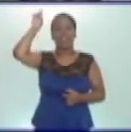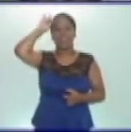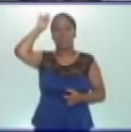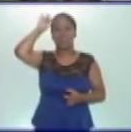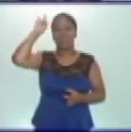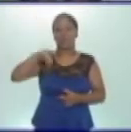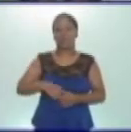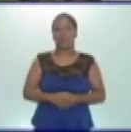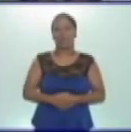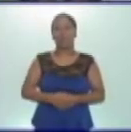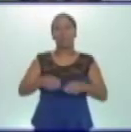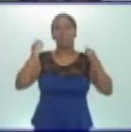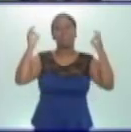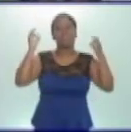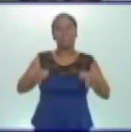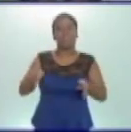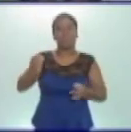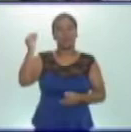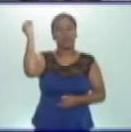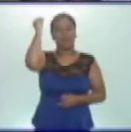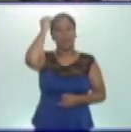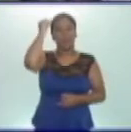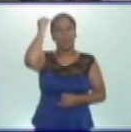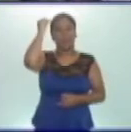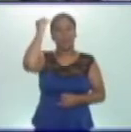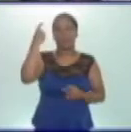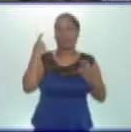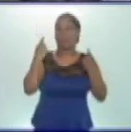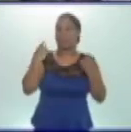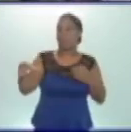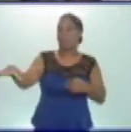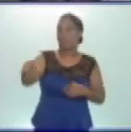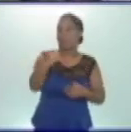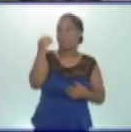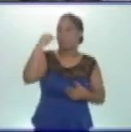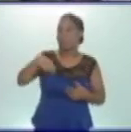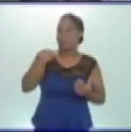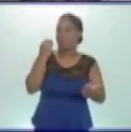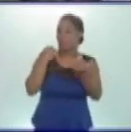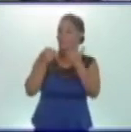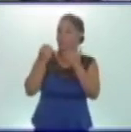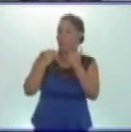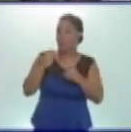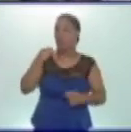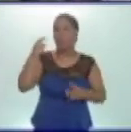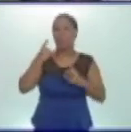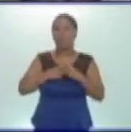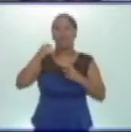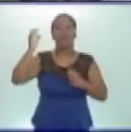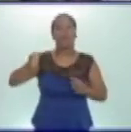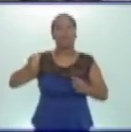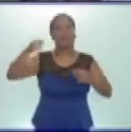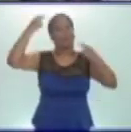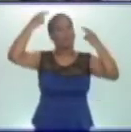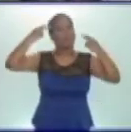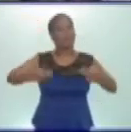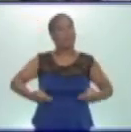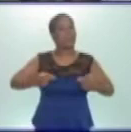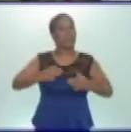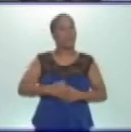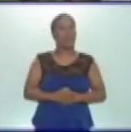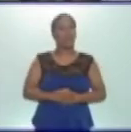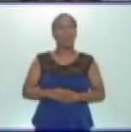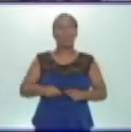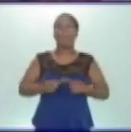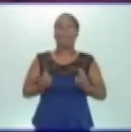Seguro que estarás pensando que necesitamos todos estos alimentos para siempre estar saludables. Pero,